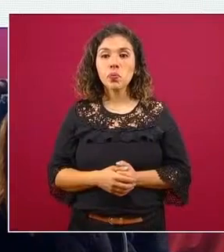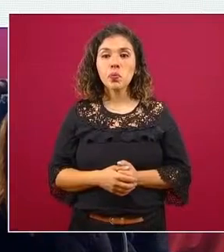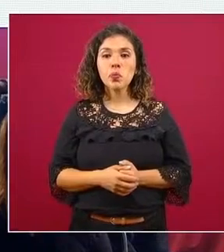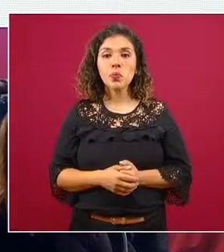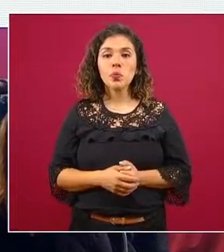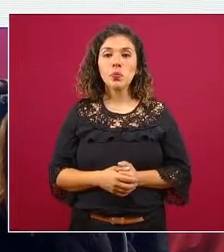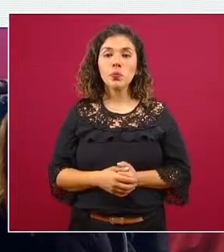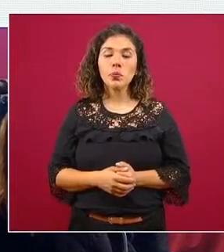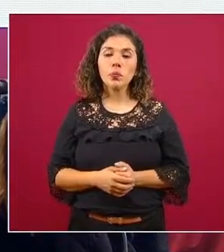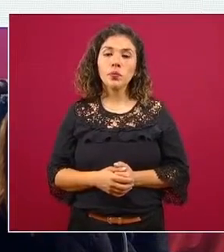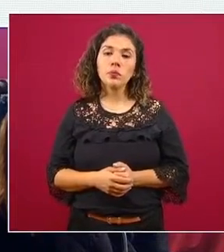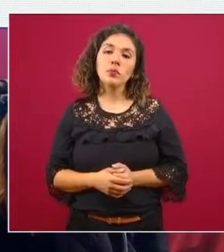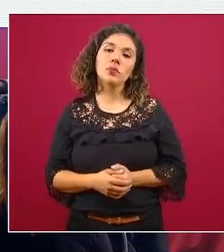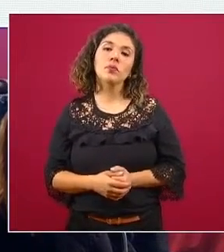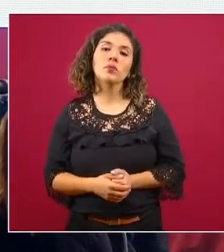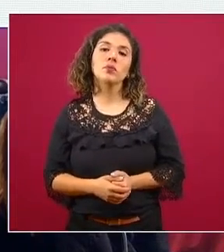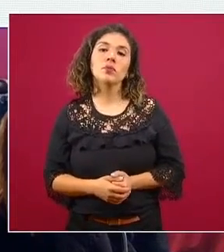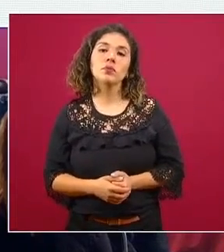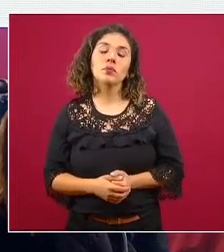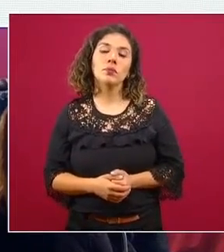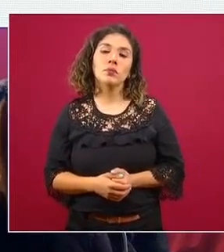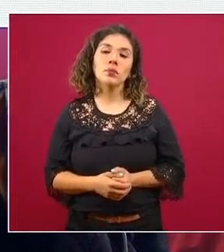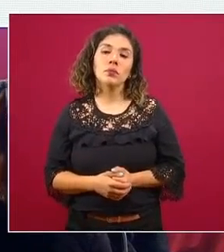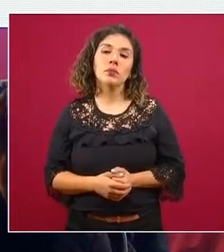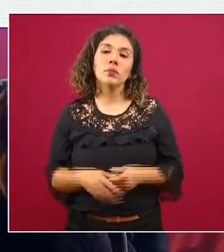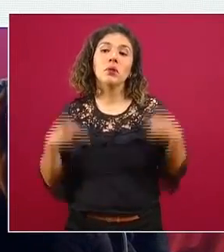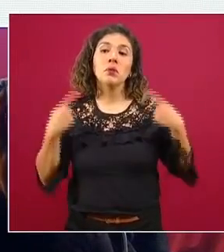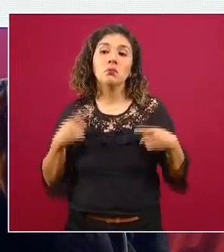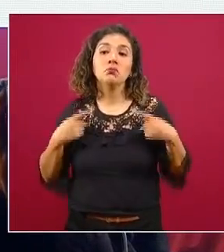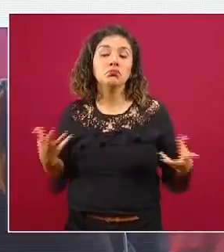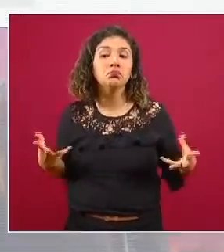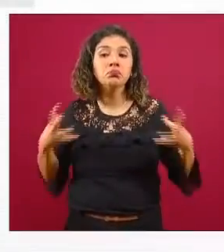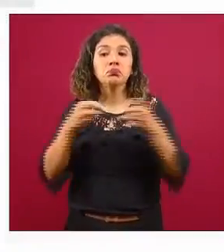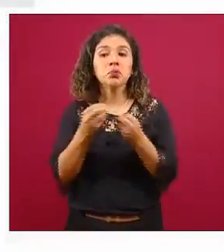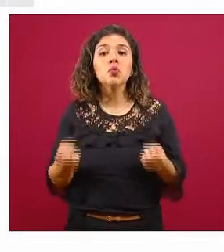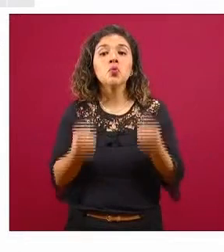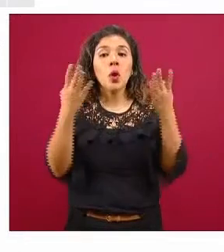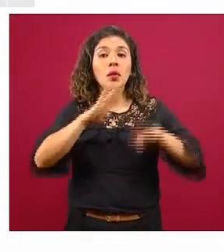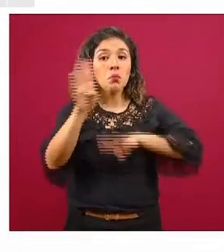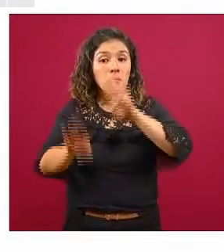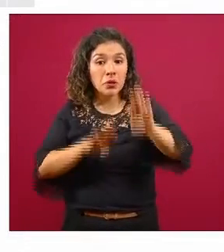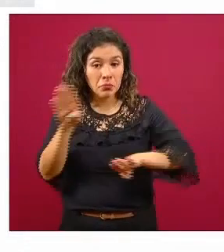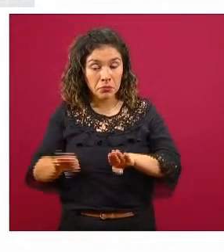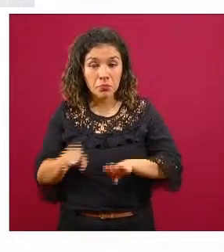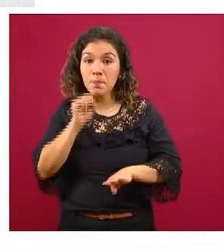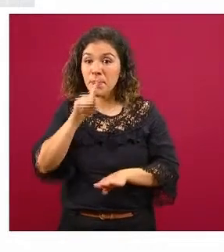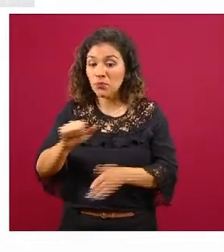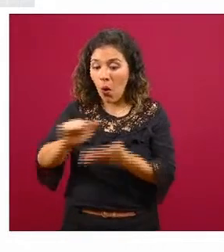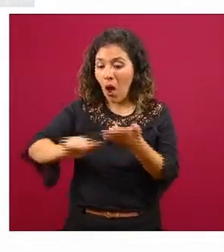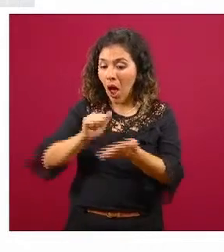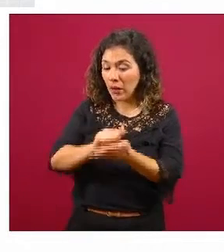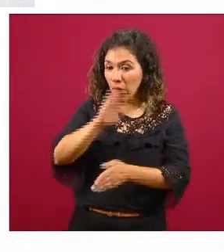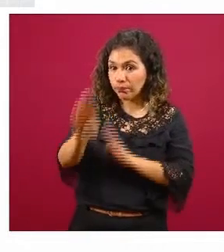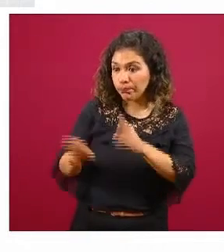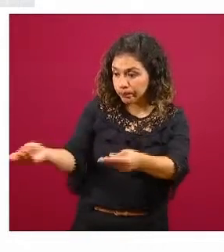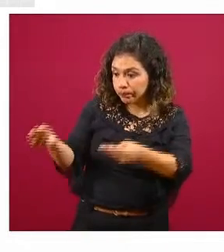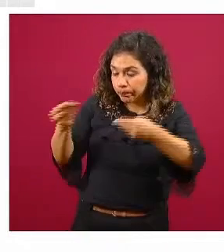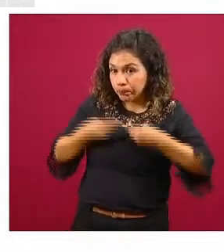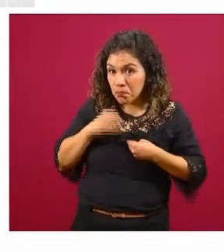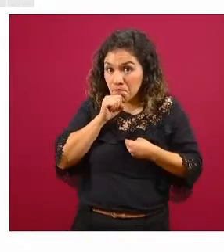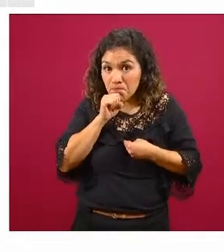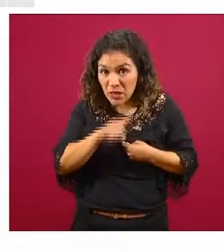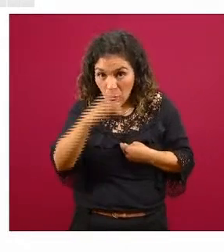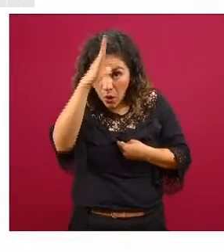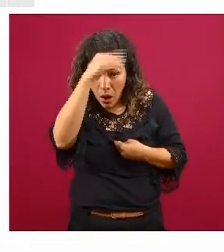en este total de muertes basándonos en las actas de defunción mucha de información nosotros la optimamos de las actas de defunción